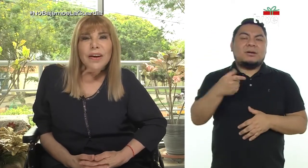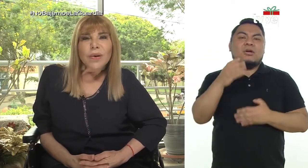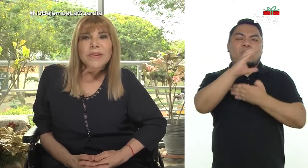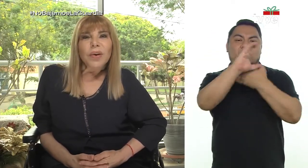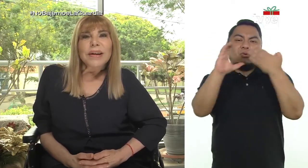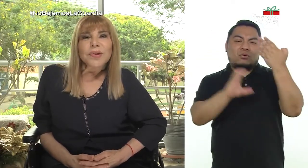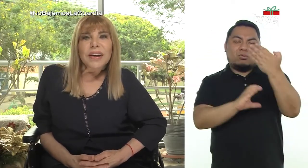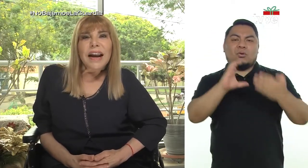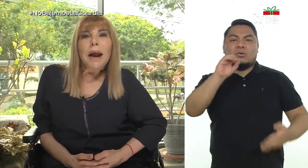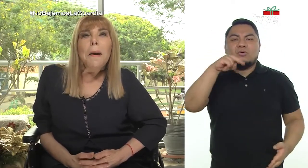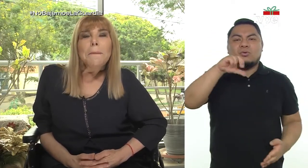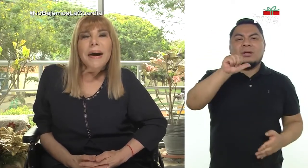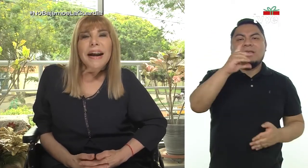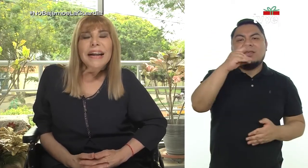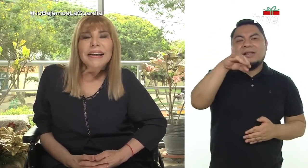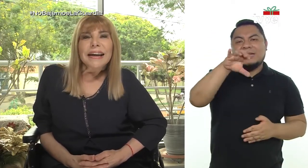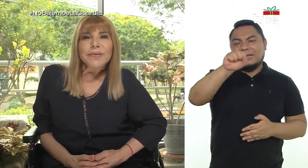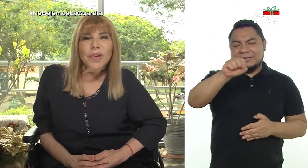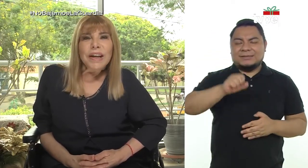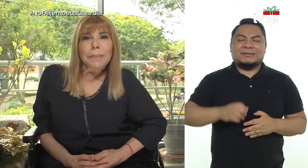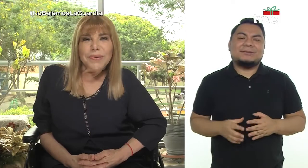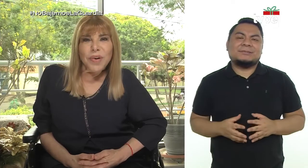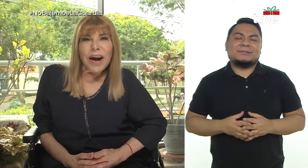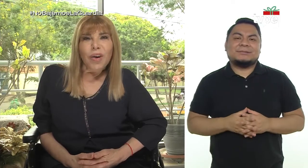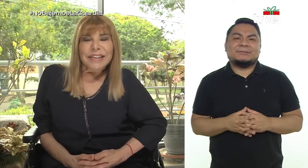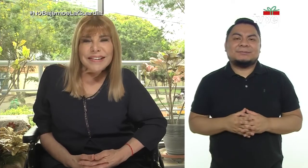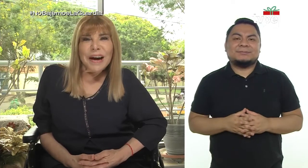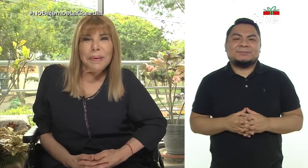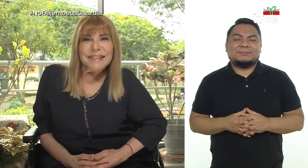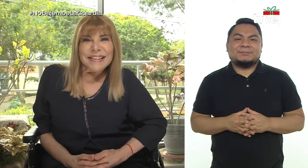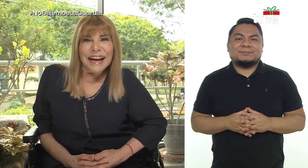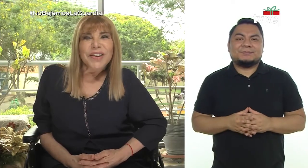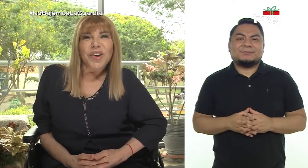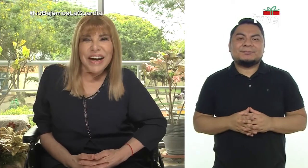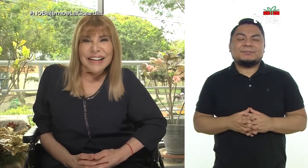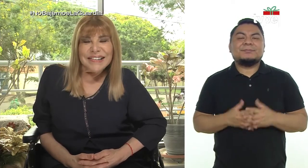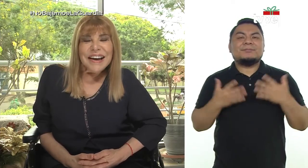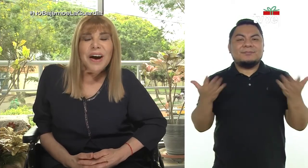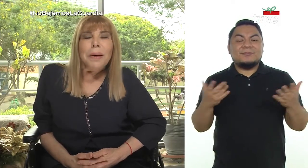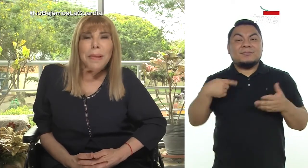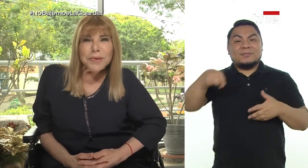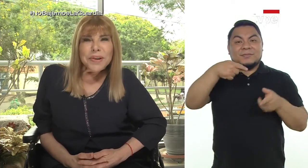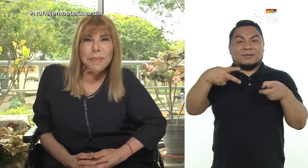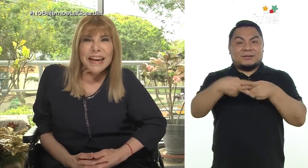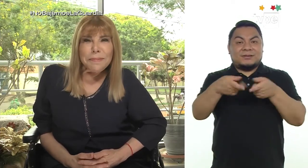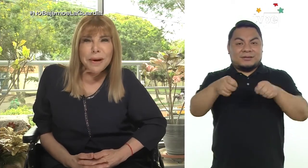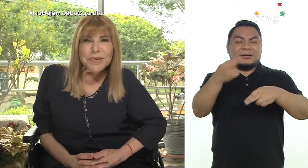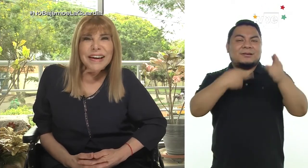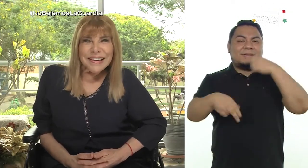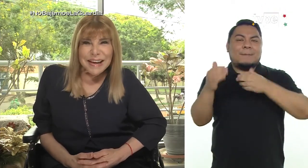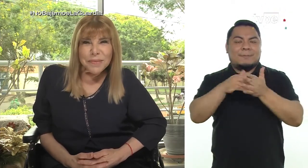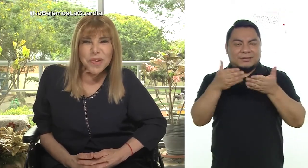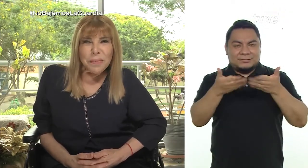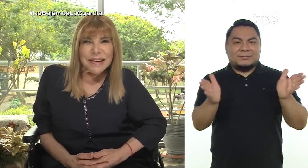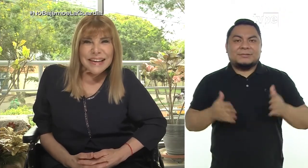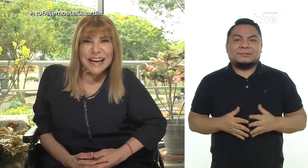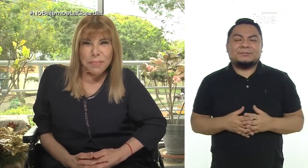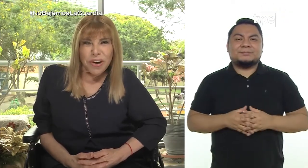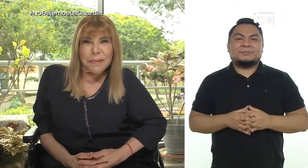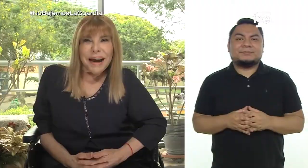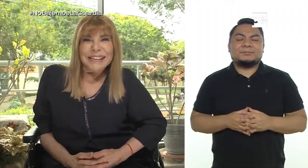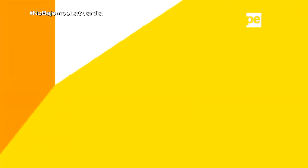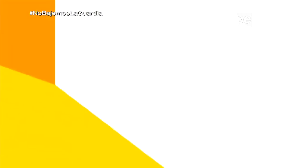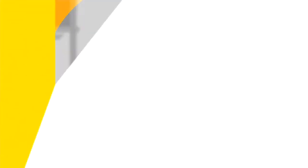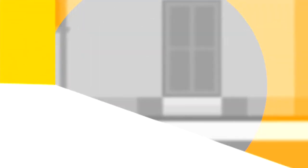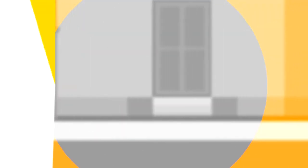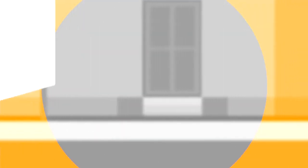presidente del Consejo Nacional para la Integración de la Persona con Discapacidad con ADIS. Vamos a una pequeña pausa y regresamos con más en